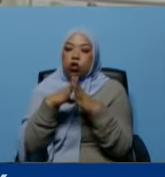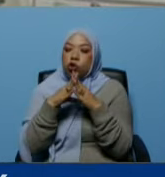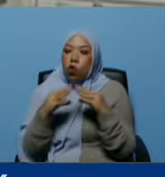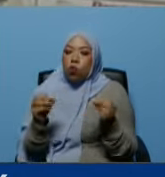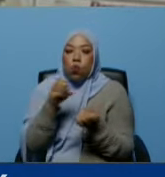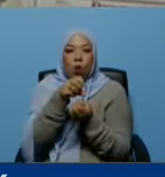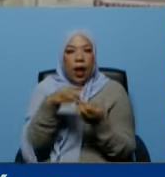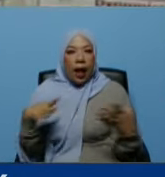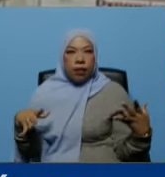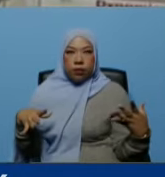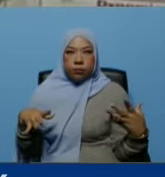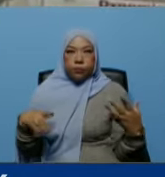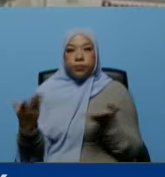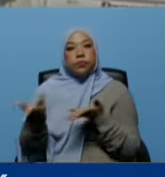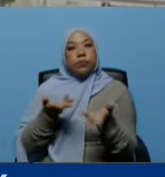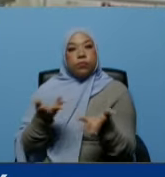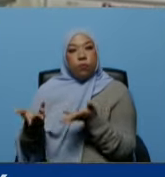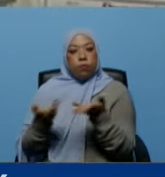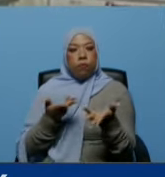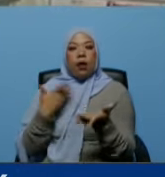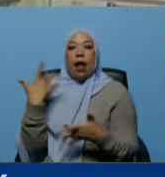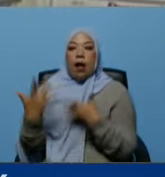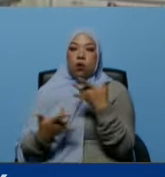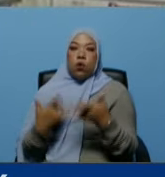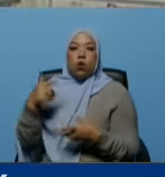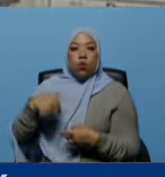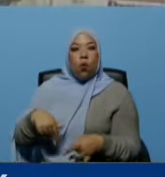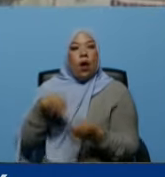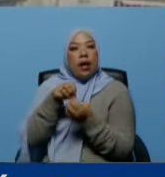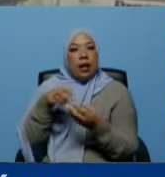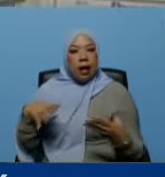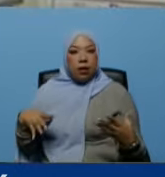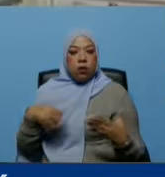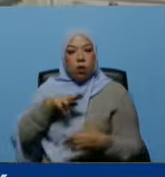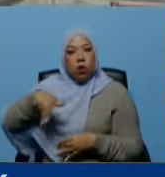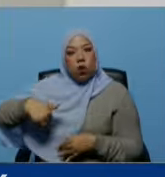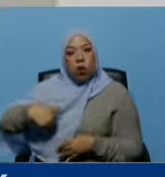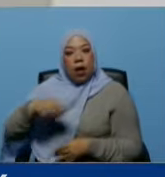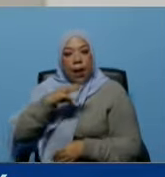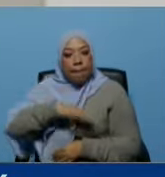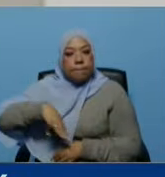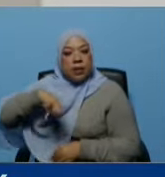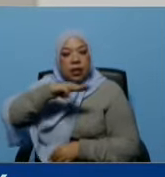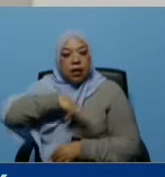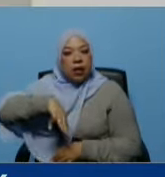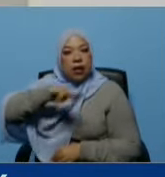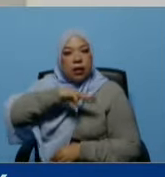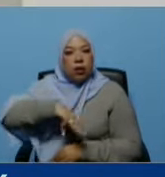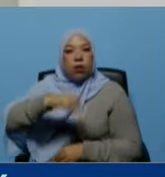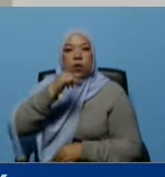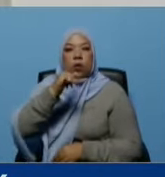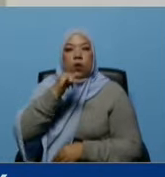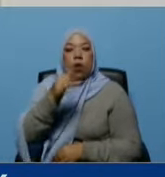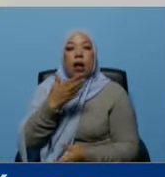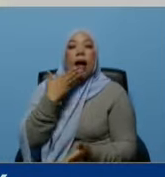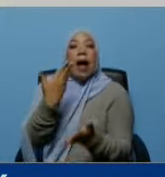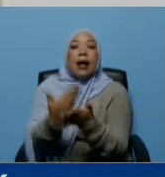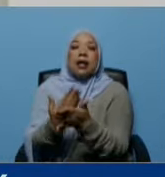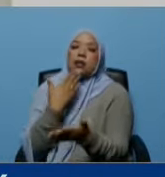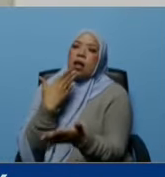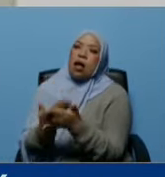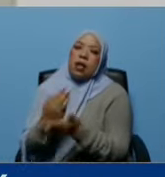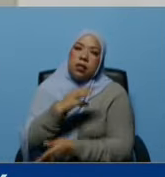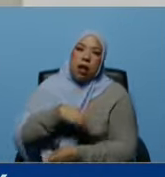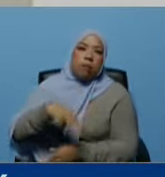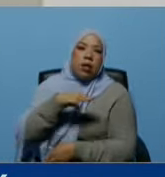gratuito todos los servicios que se está haciendo acá es gratuito y a nuestra ministra Magali Gutiérrez las gracias por tanto apoyo